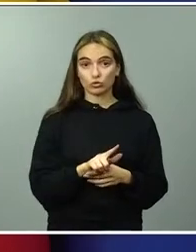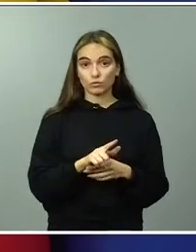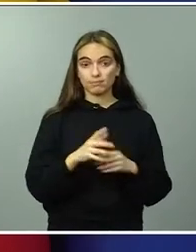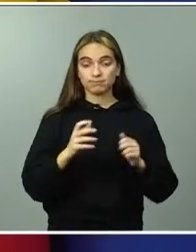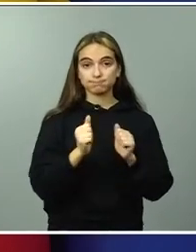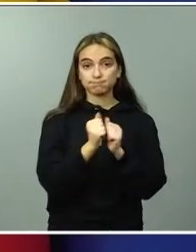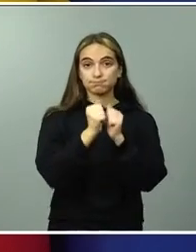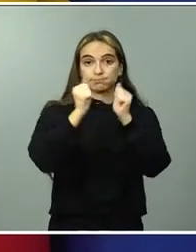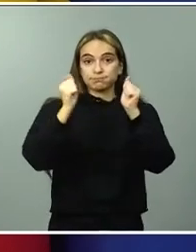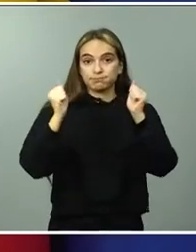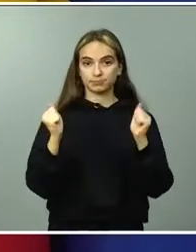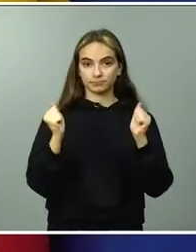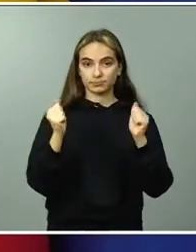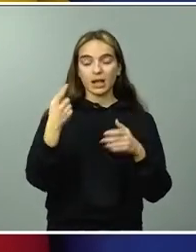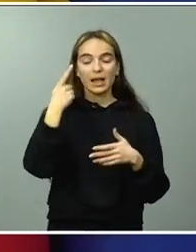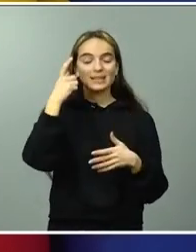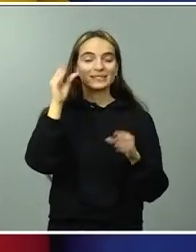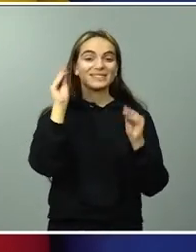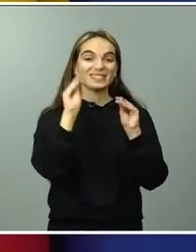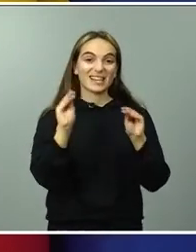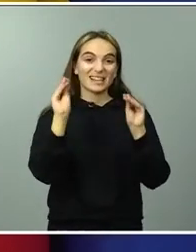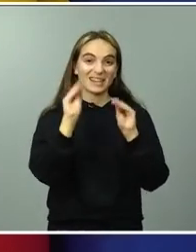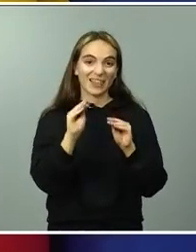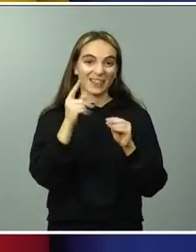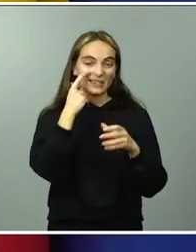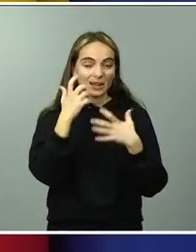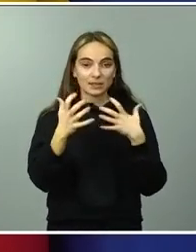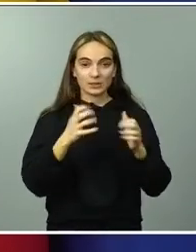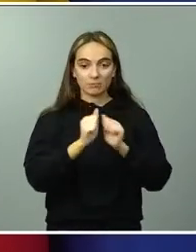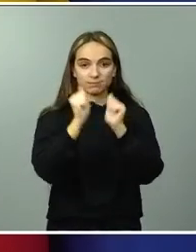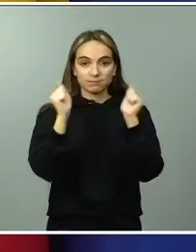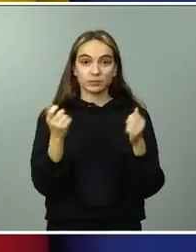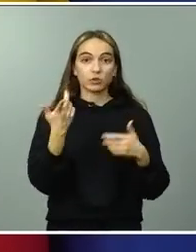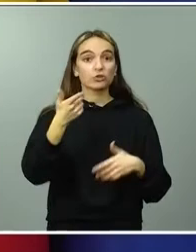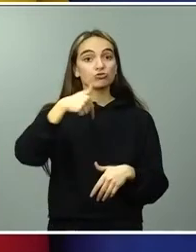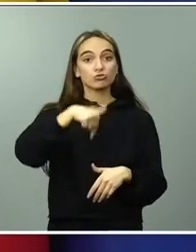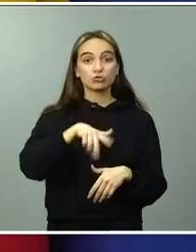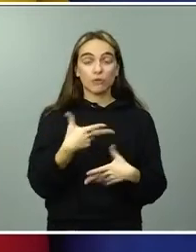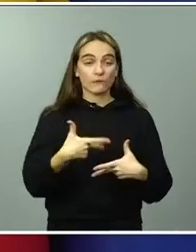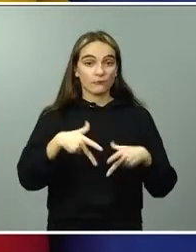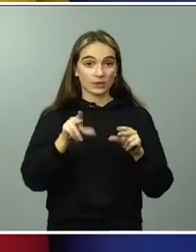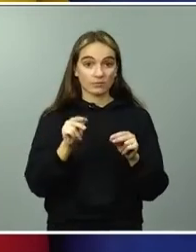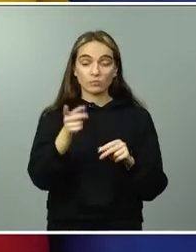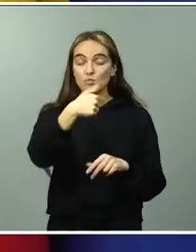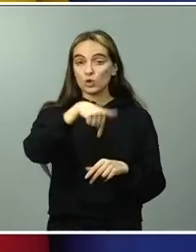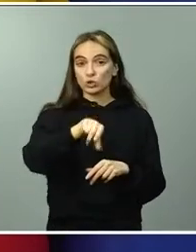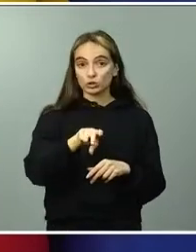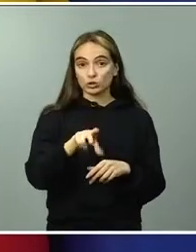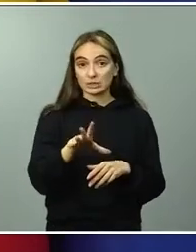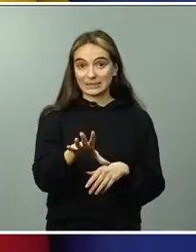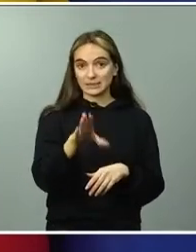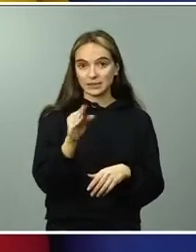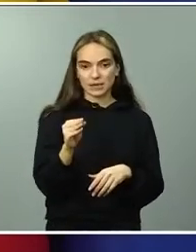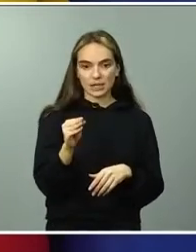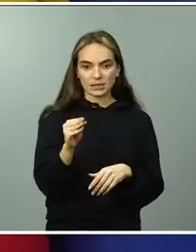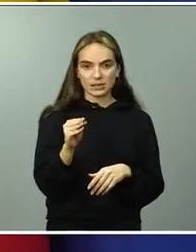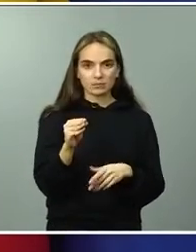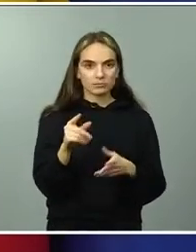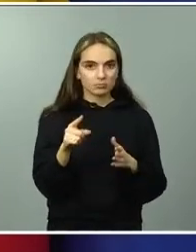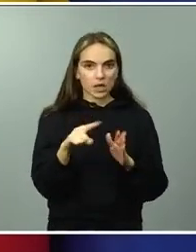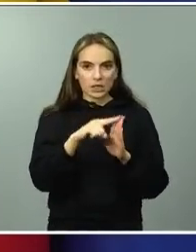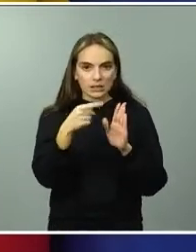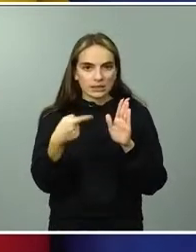enseñanzas artísticas. Así que con esto terminaría, entenderán ustedes que con medidas de este calado una ley de enseñanzas